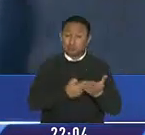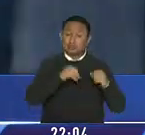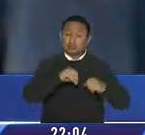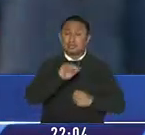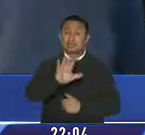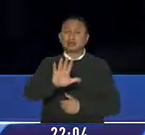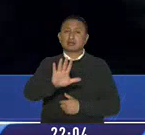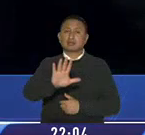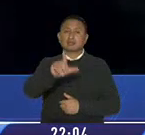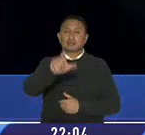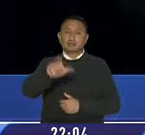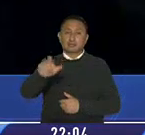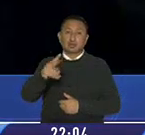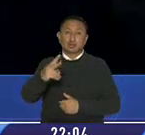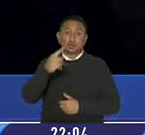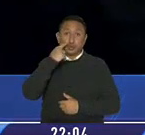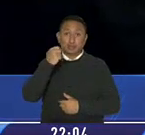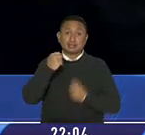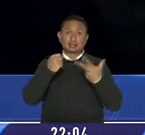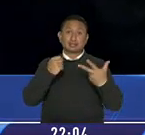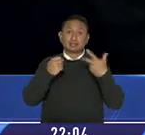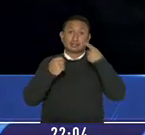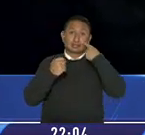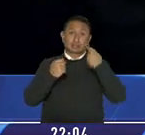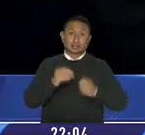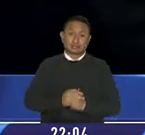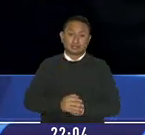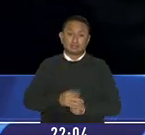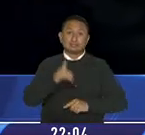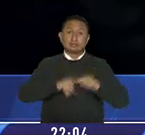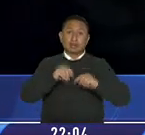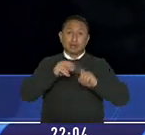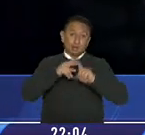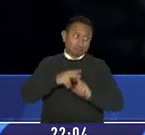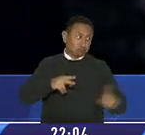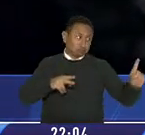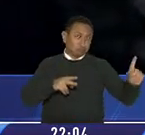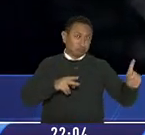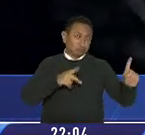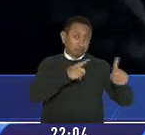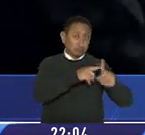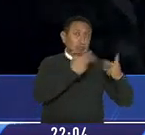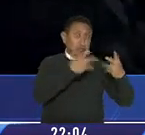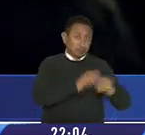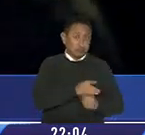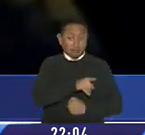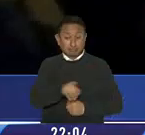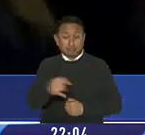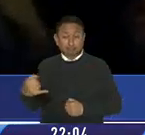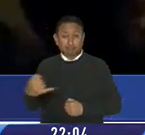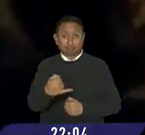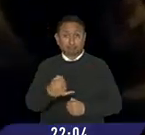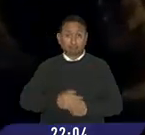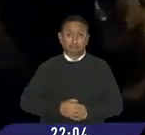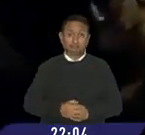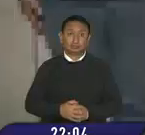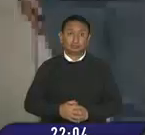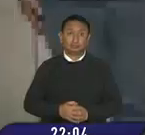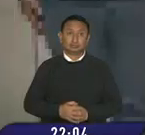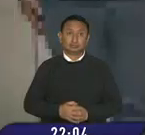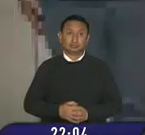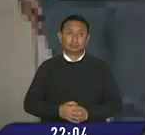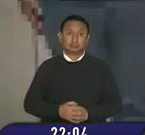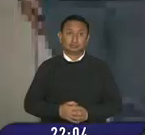cinco personas, dos mujeres y tres hombres. El amigo que se fue de la casa también habría sido parte de la presunta agresión sexual.